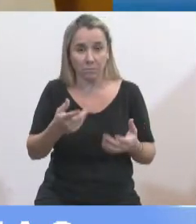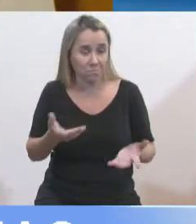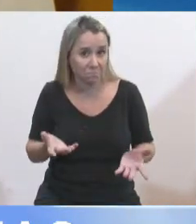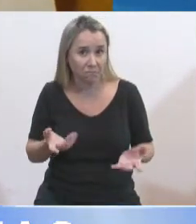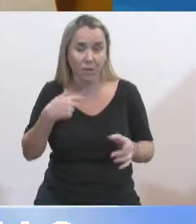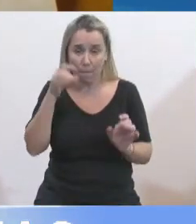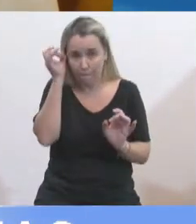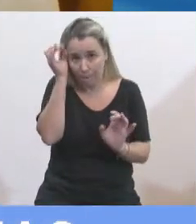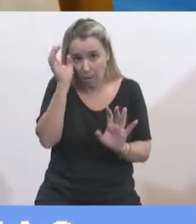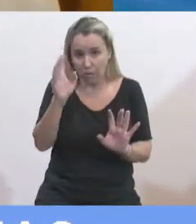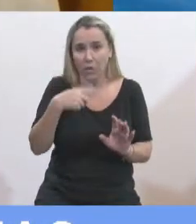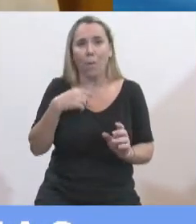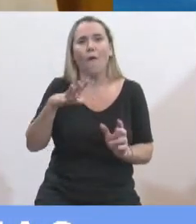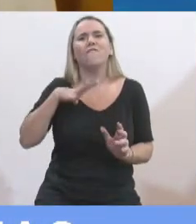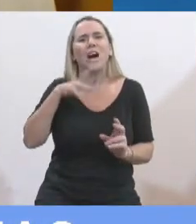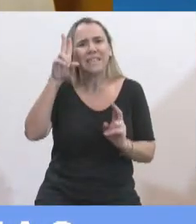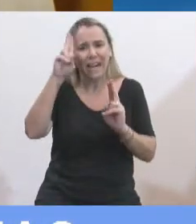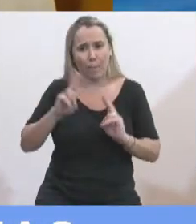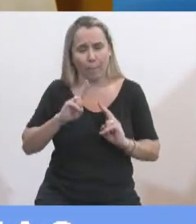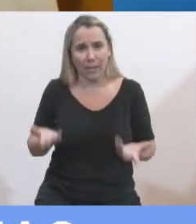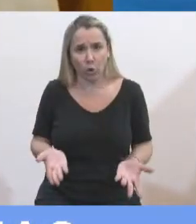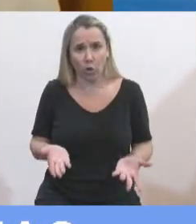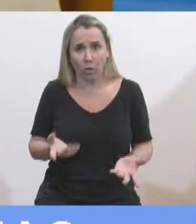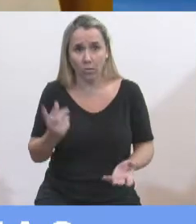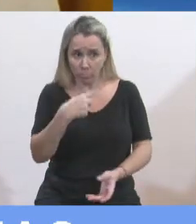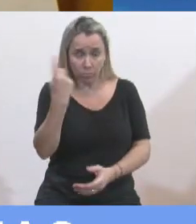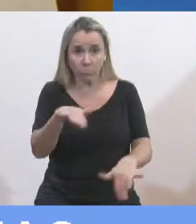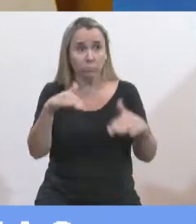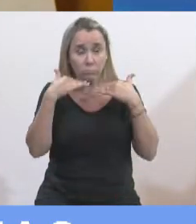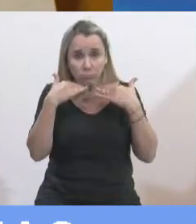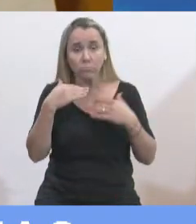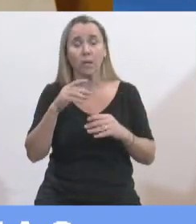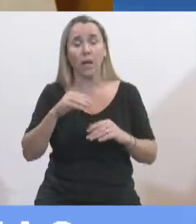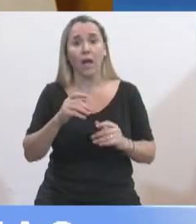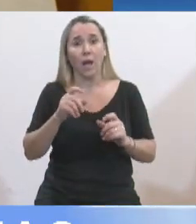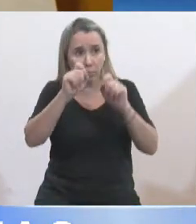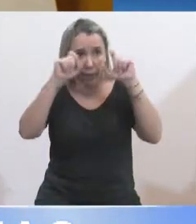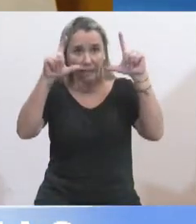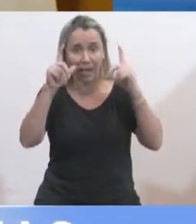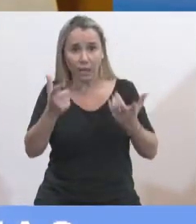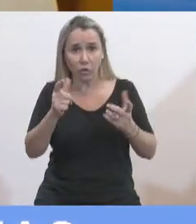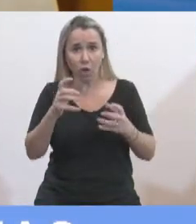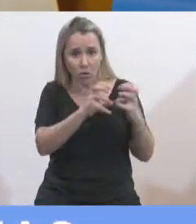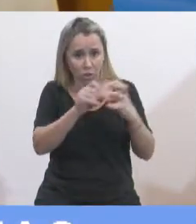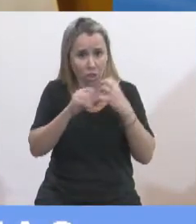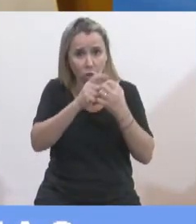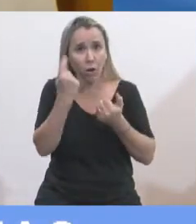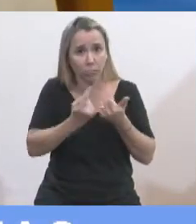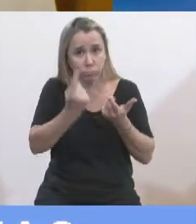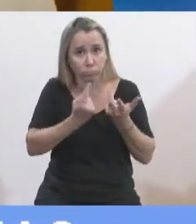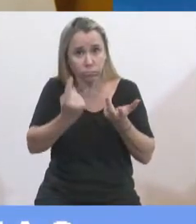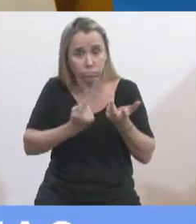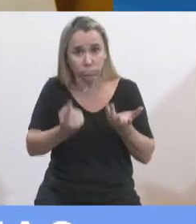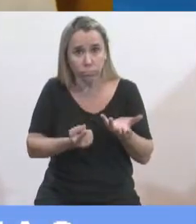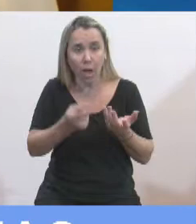Y permítanme que les diga una falta de respeto hacia nosotros, pero nosotros les escuchamos, todas las sesiones les escuchamos a ustedes, y todas las cosas que dicen. Y